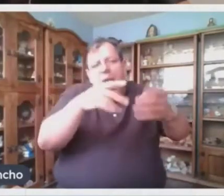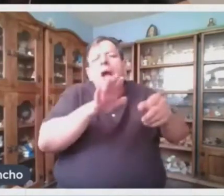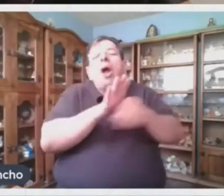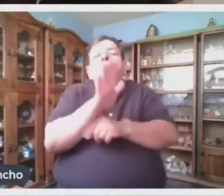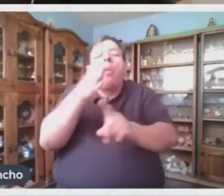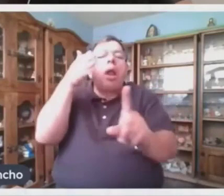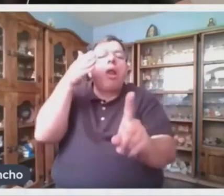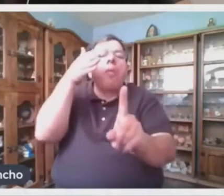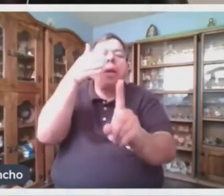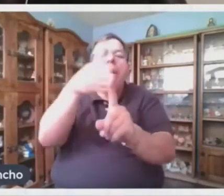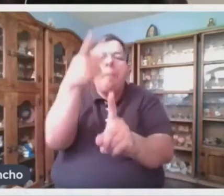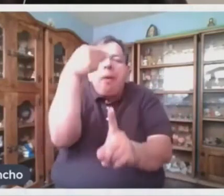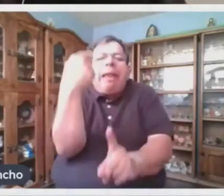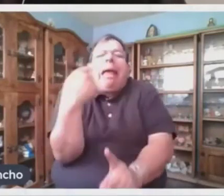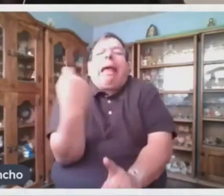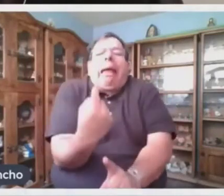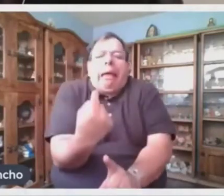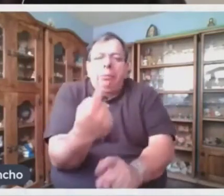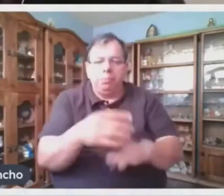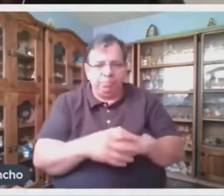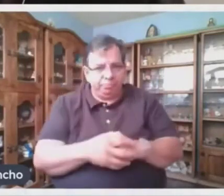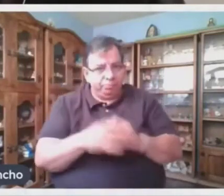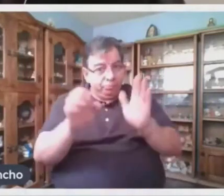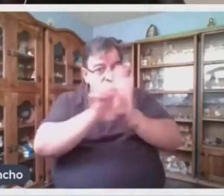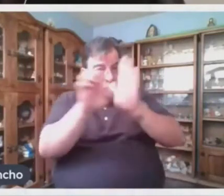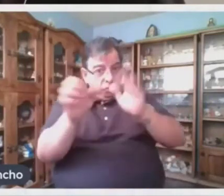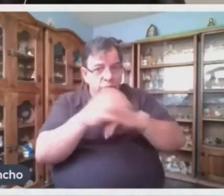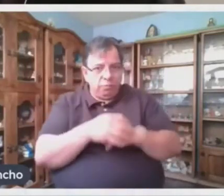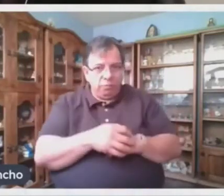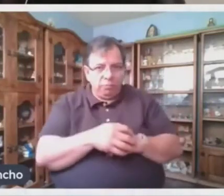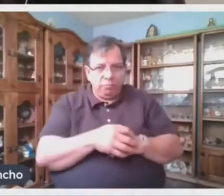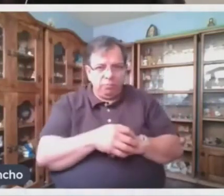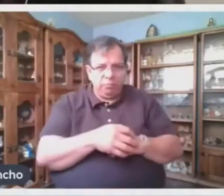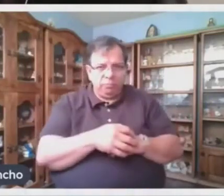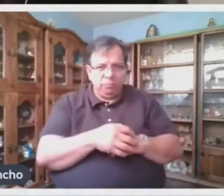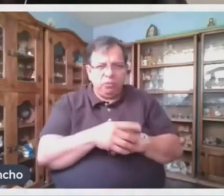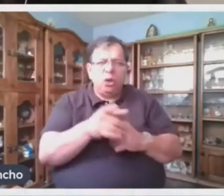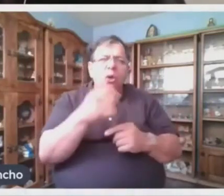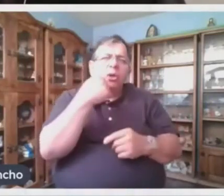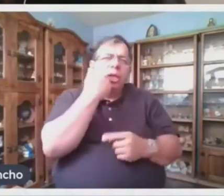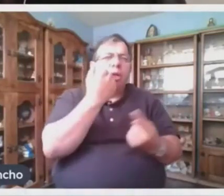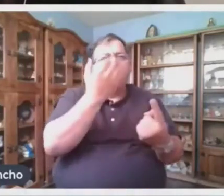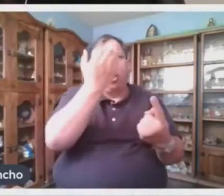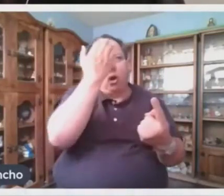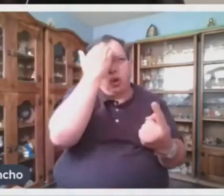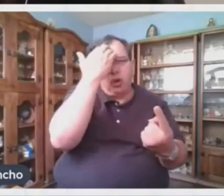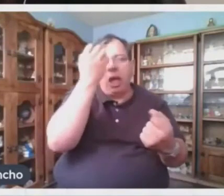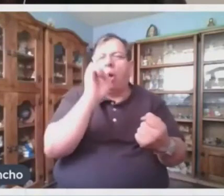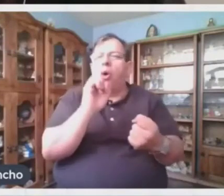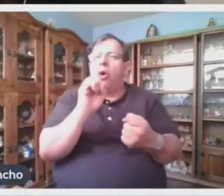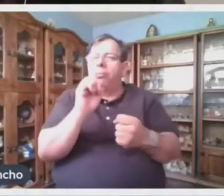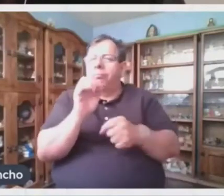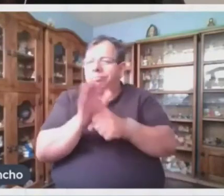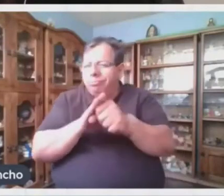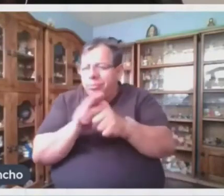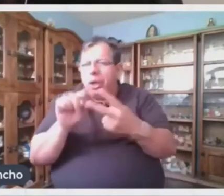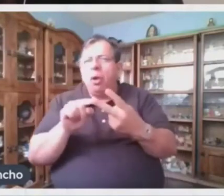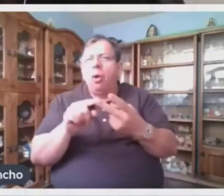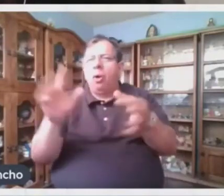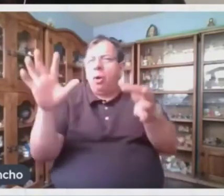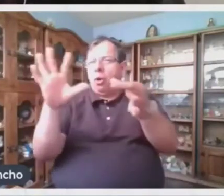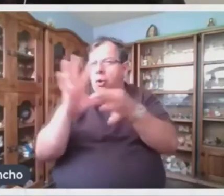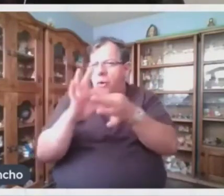que tenga. Por ejemplo, si pretendemos conocer, convencer, definir,